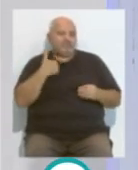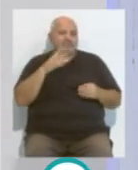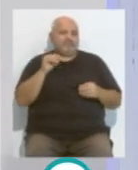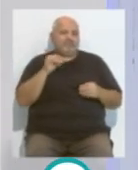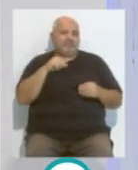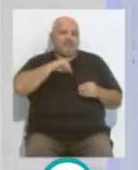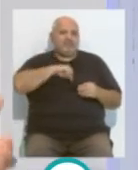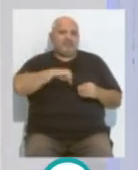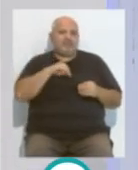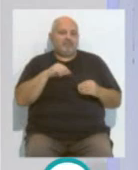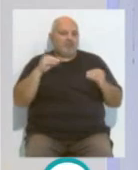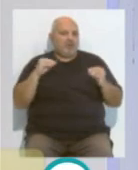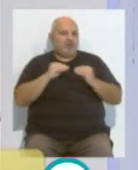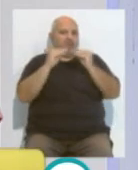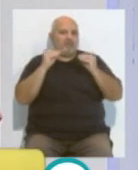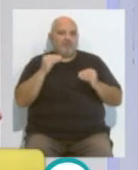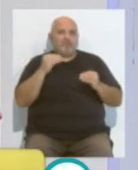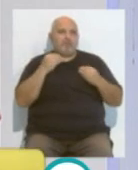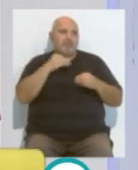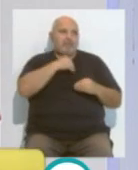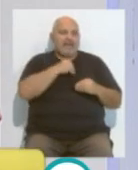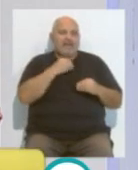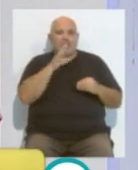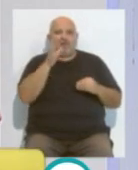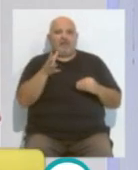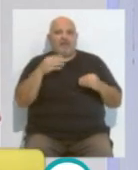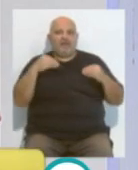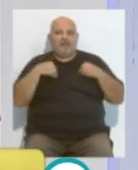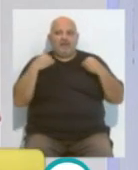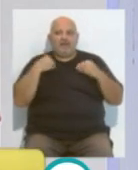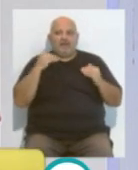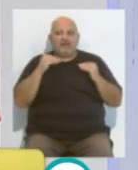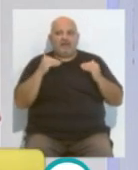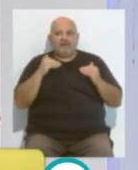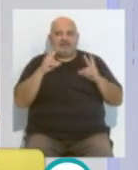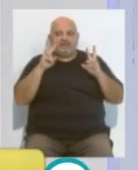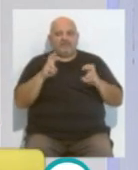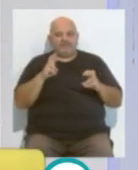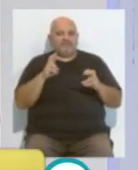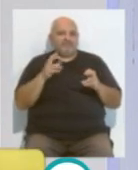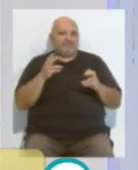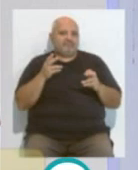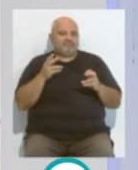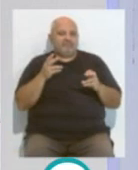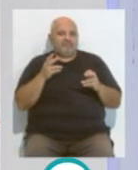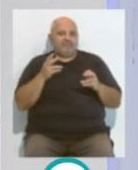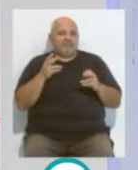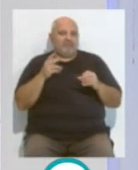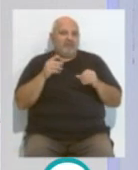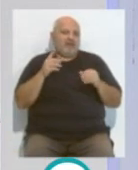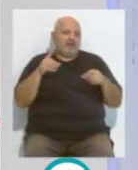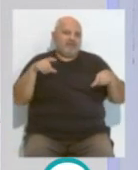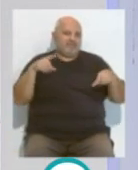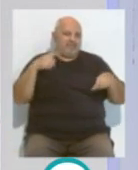sido una gran coincidencia y una gran pena no haber podido disfrutar de esta temporada desde el